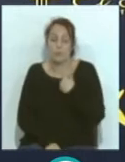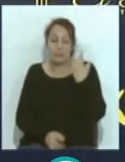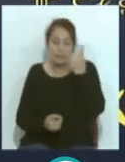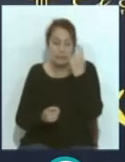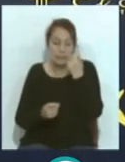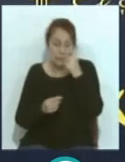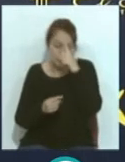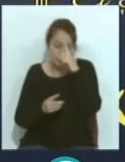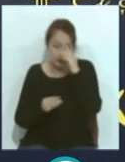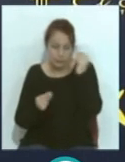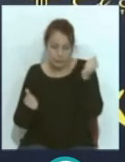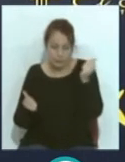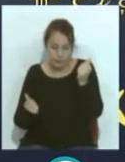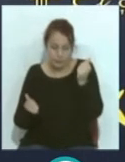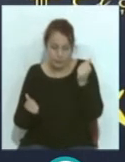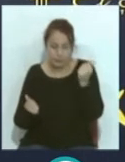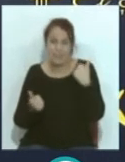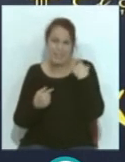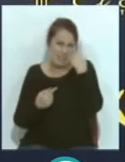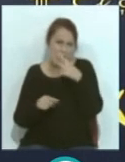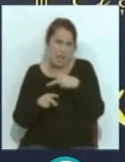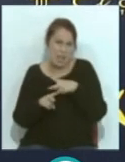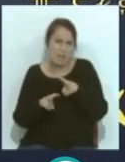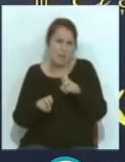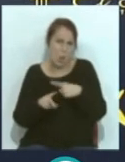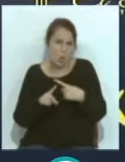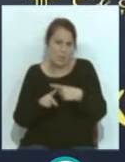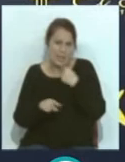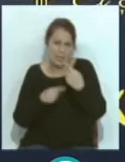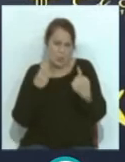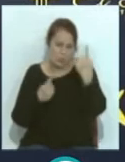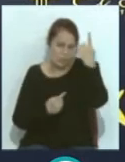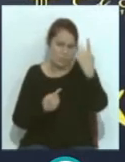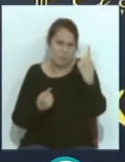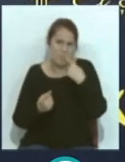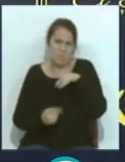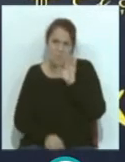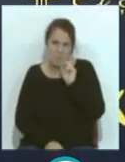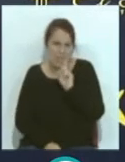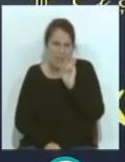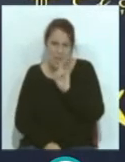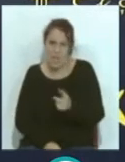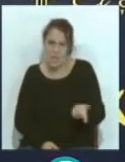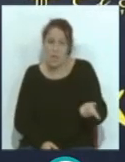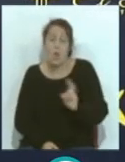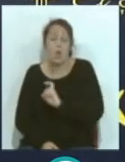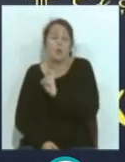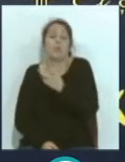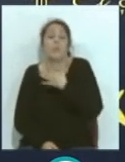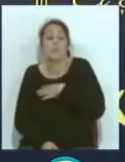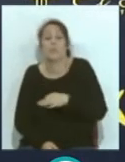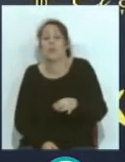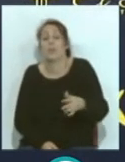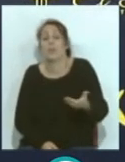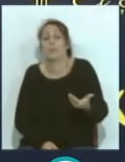intentas olvidarlo sabiendo tú desde el principio que hay cosas que se han dicho que no son ciertas algunas y otras pues que pueden estar